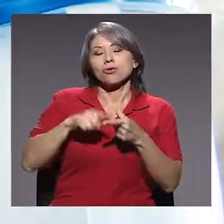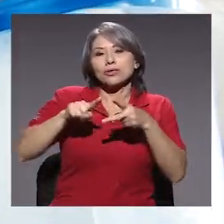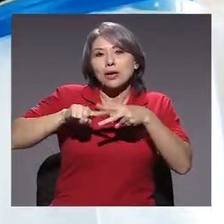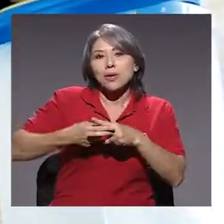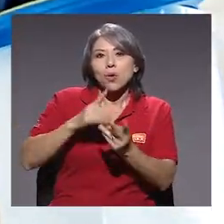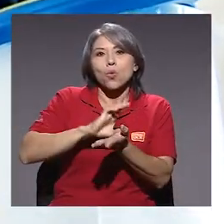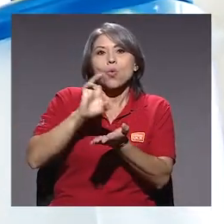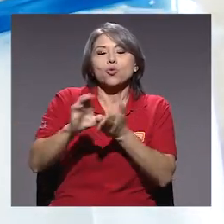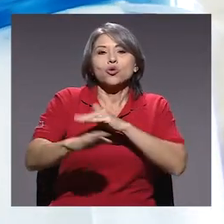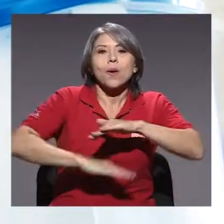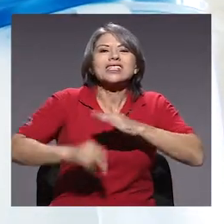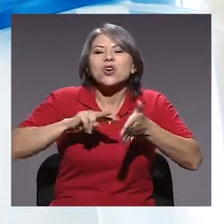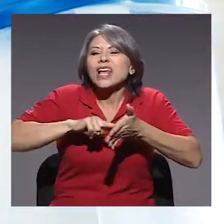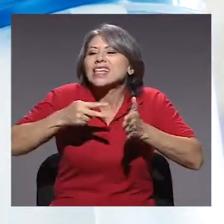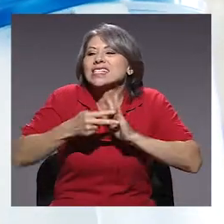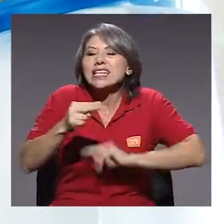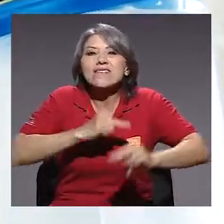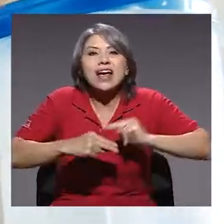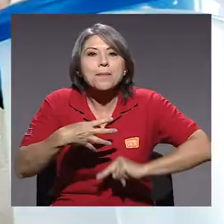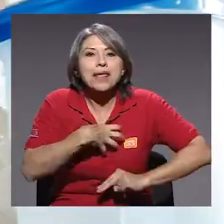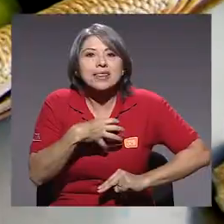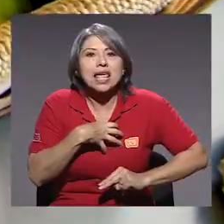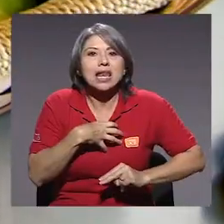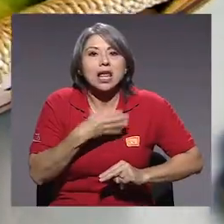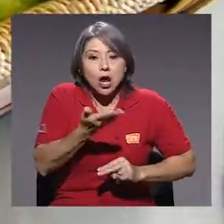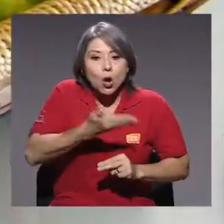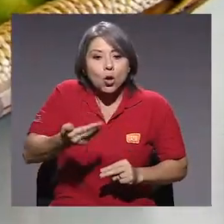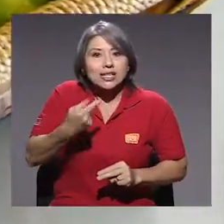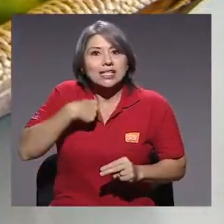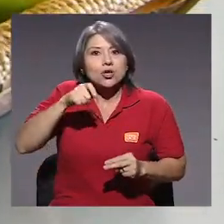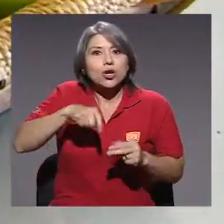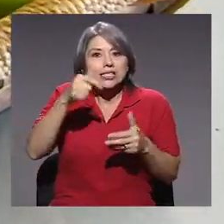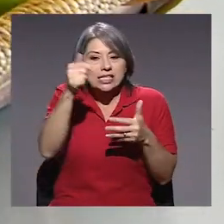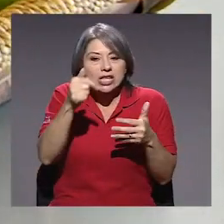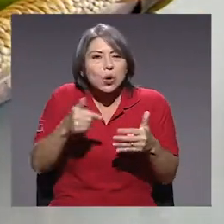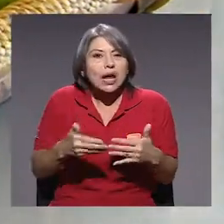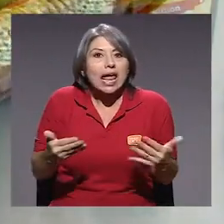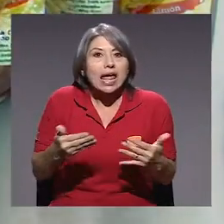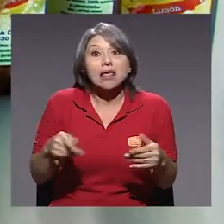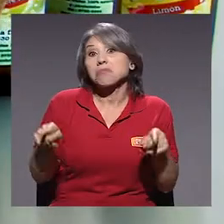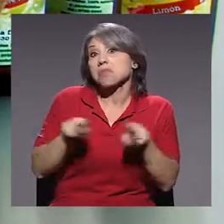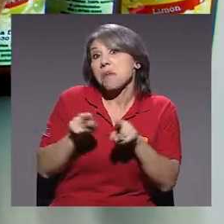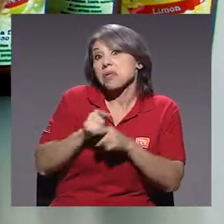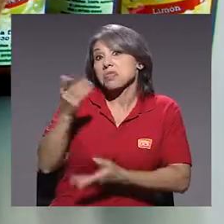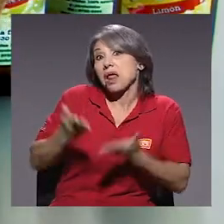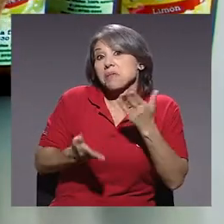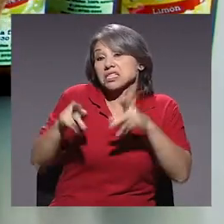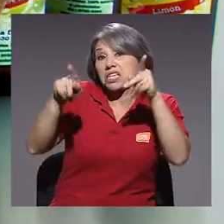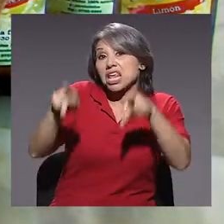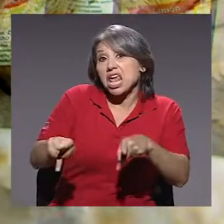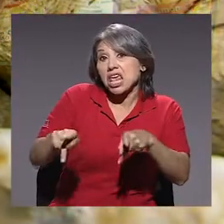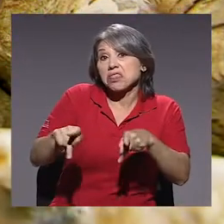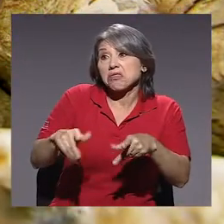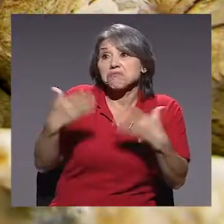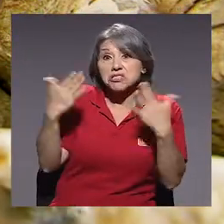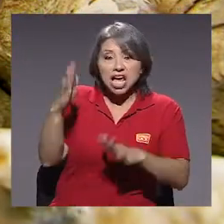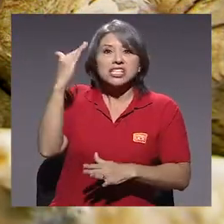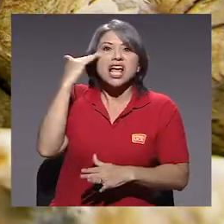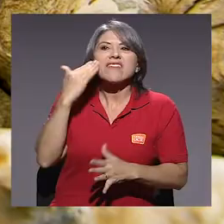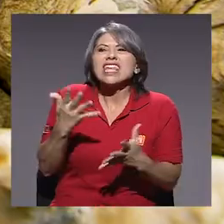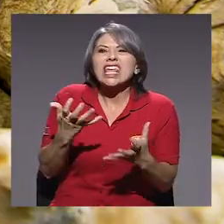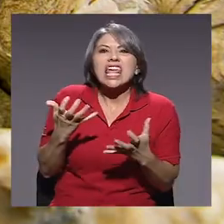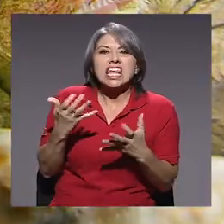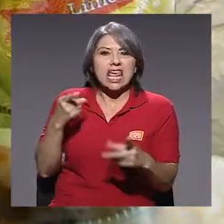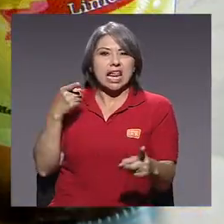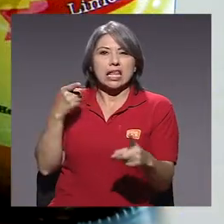Comencemos en un curso básico de qué significa emprender, qué son las cosas mínimas que yo necesito para emprender, a cómo va llegar también gente, o personas que ya